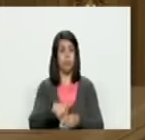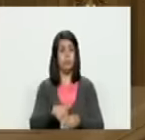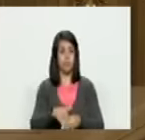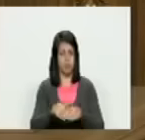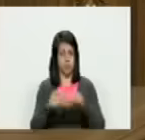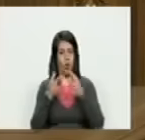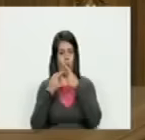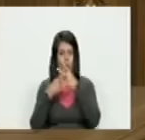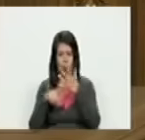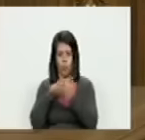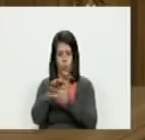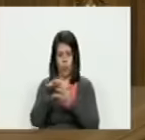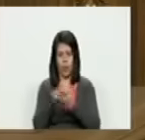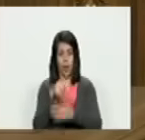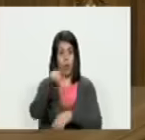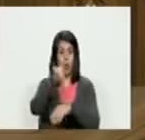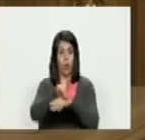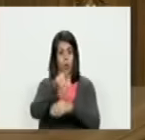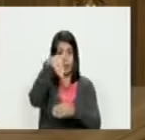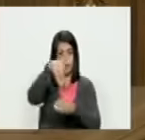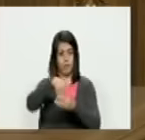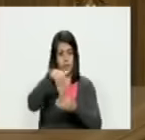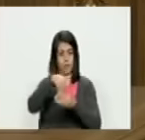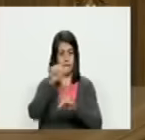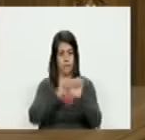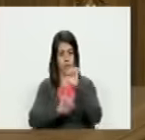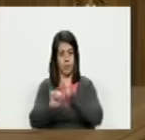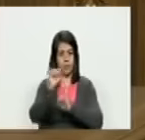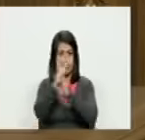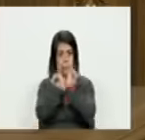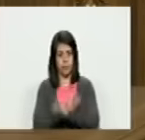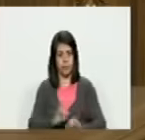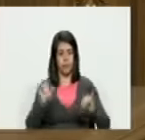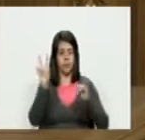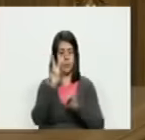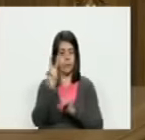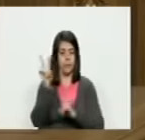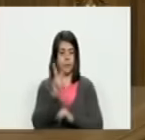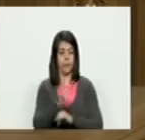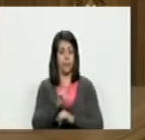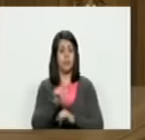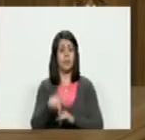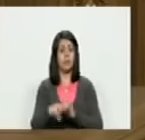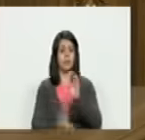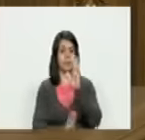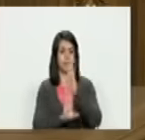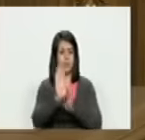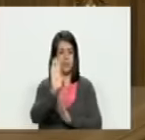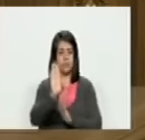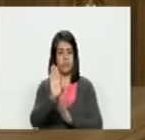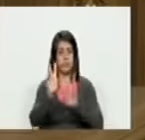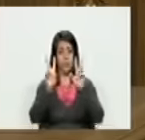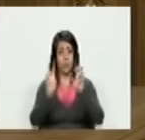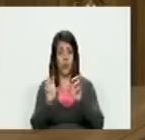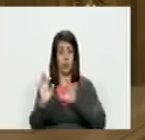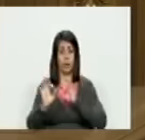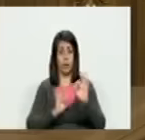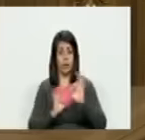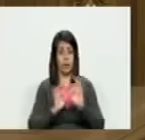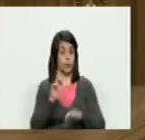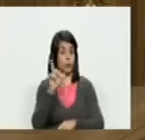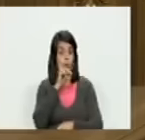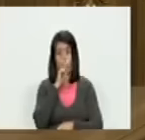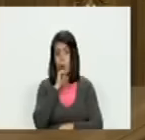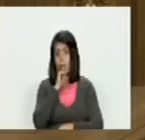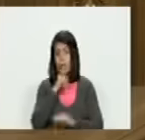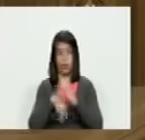del resto del conflicto en esta ocasión la defensa de la independencia de Venezuela pasa por el desarrollo de nuevas capacidades que no